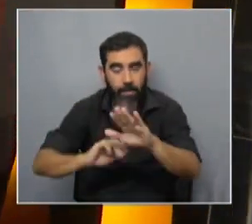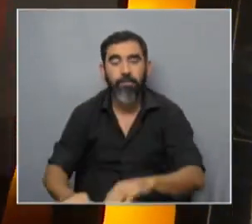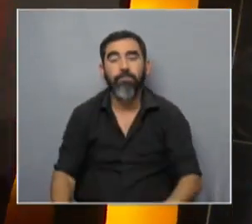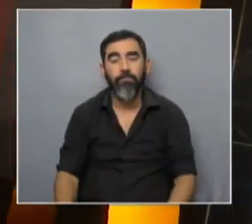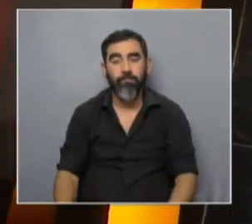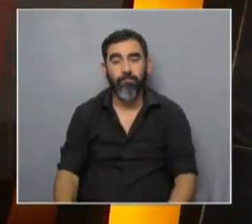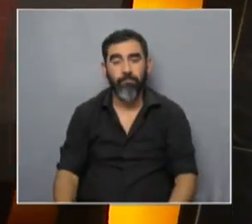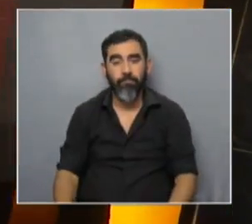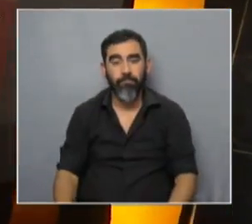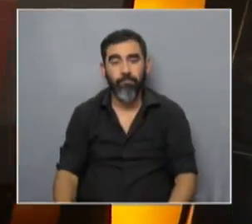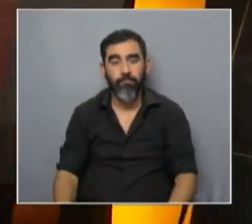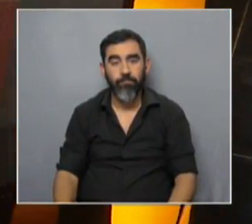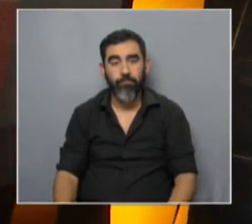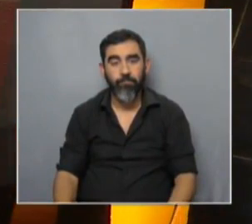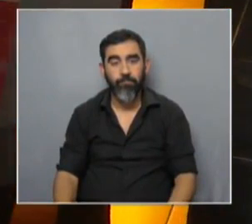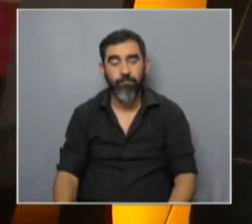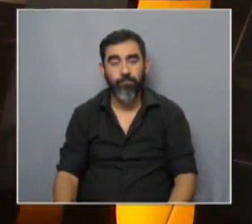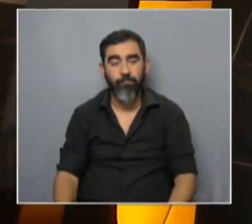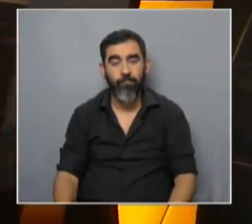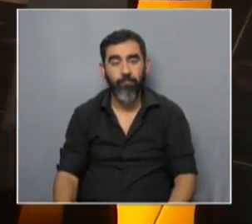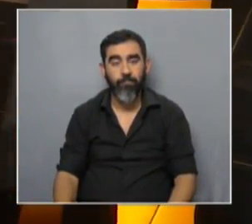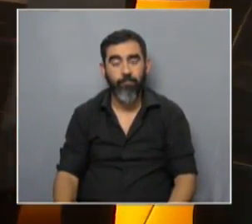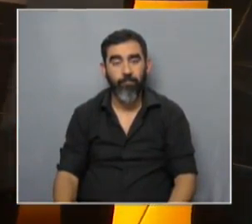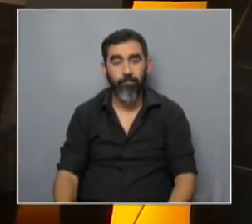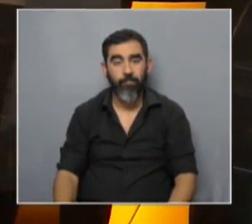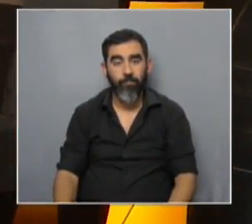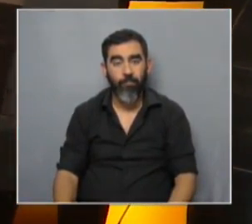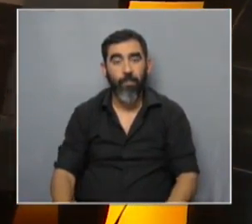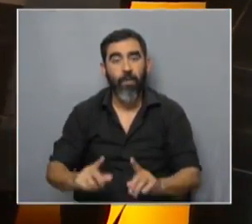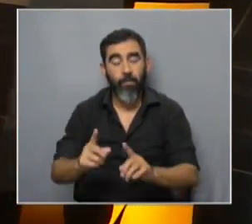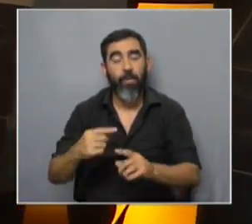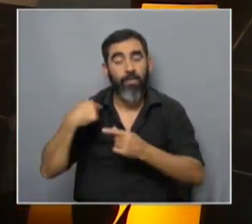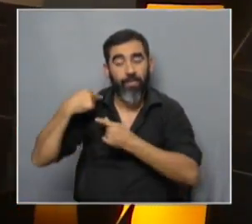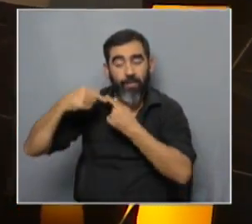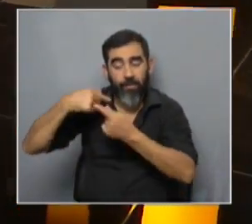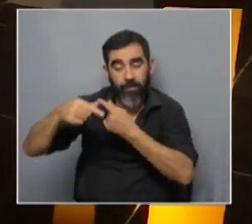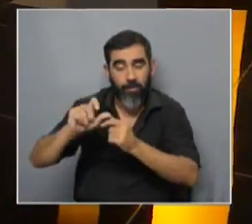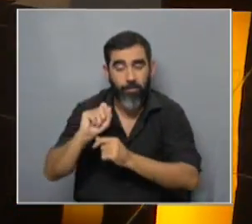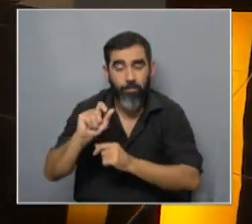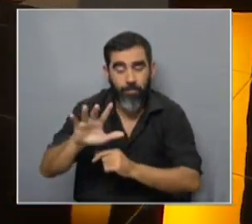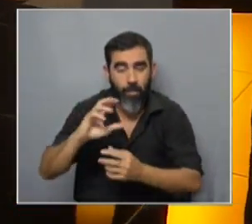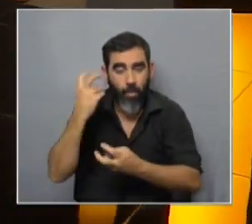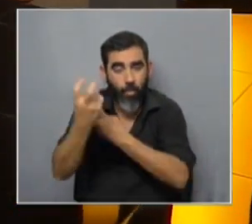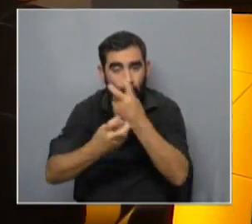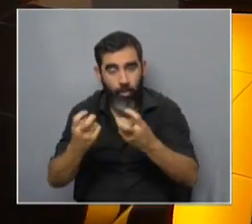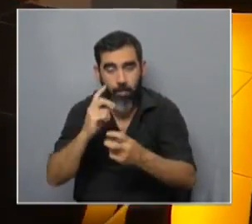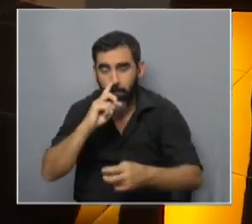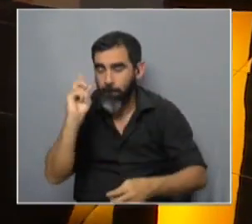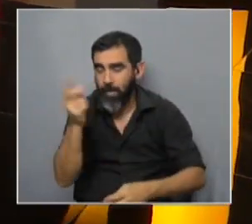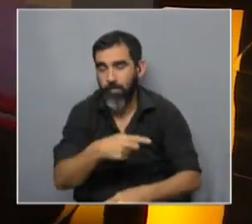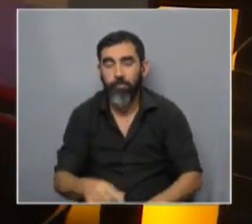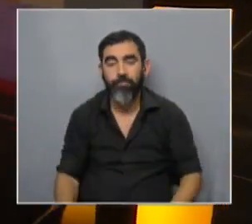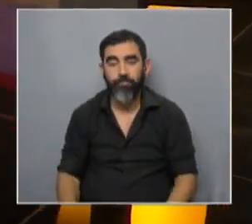cambios y posteriormente la selección del descendiente con las características que tú buscas pues es mucho más rápida.